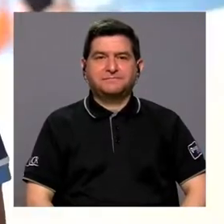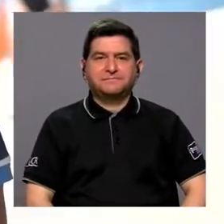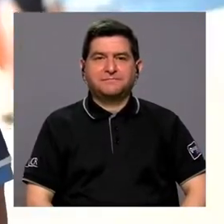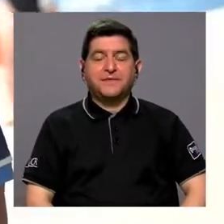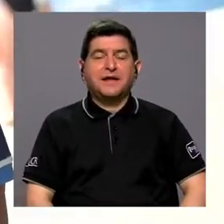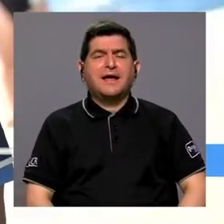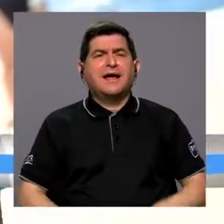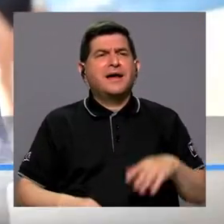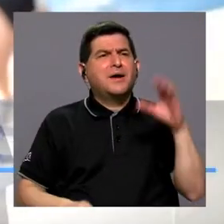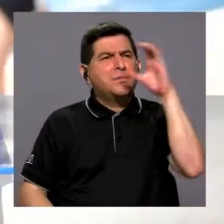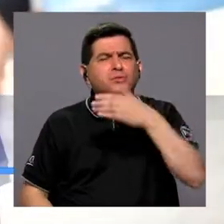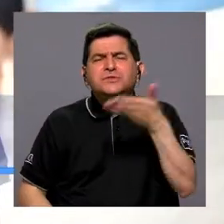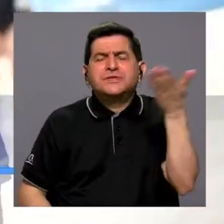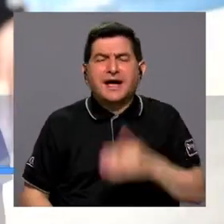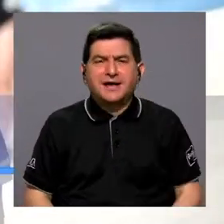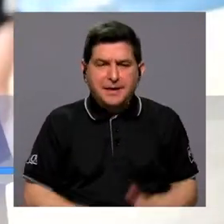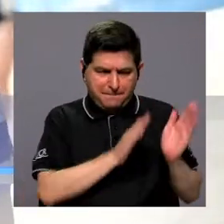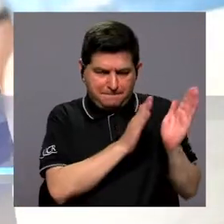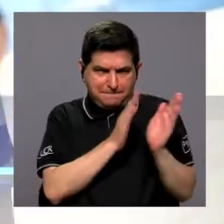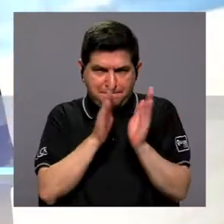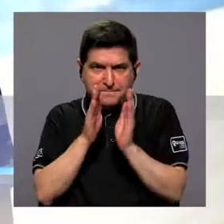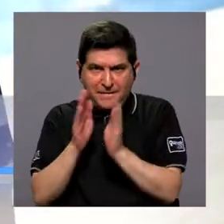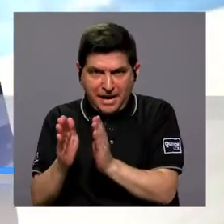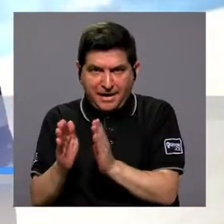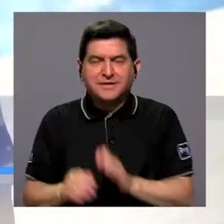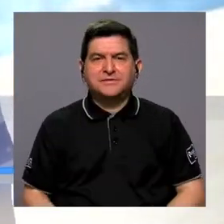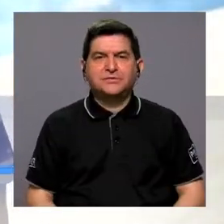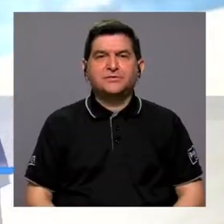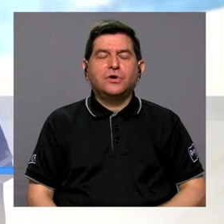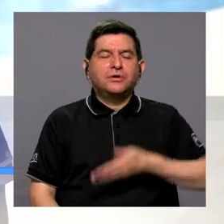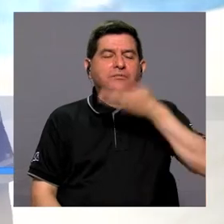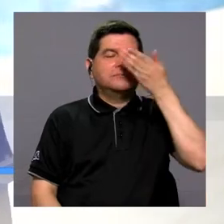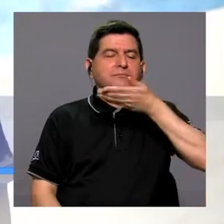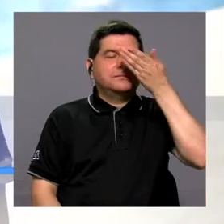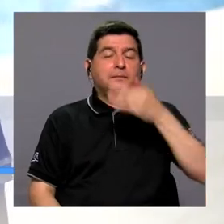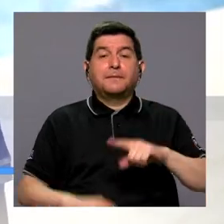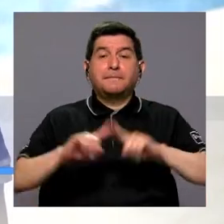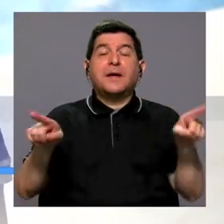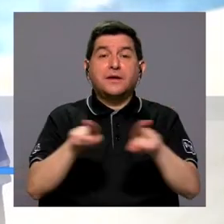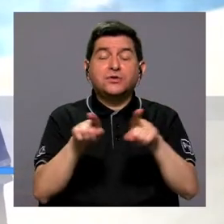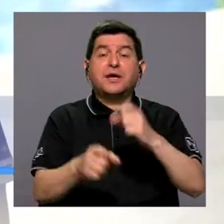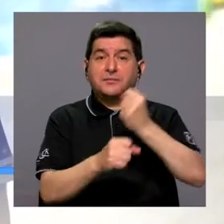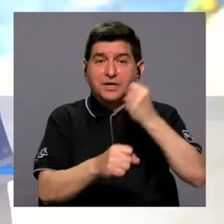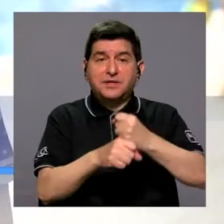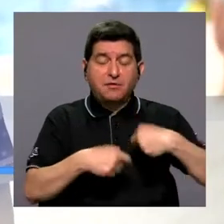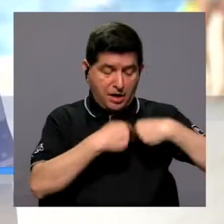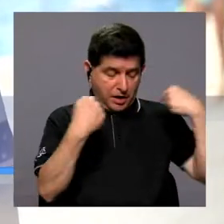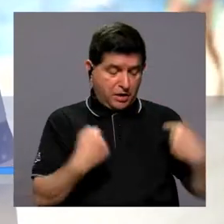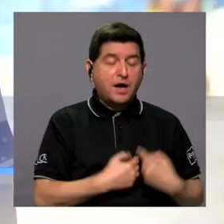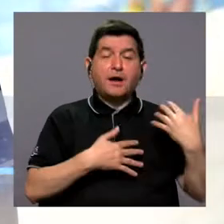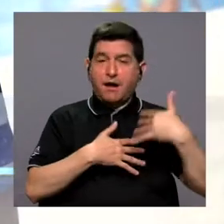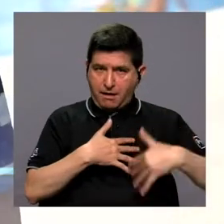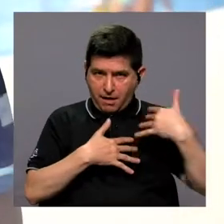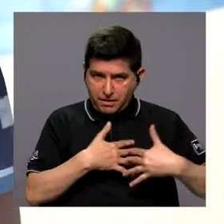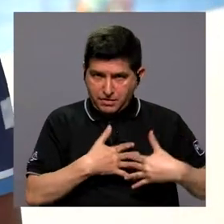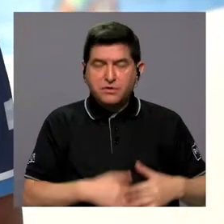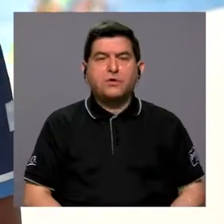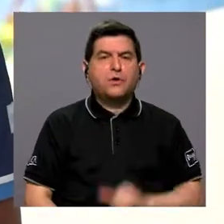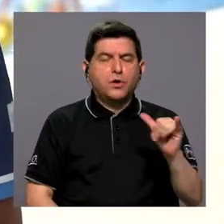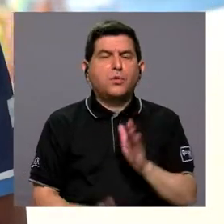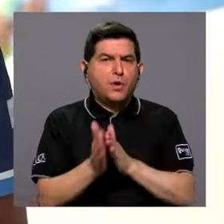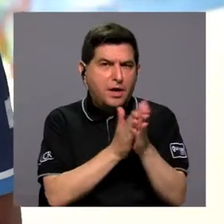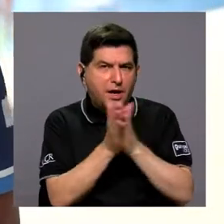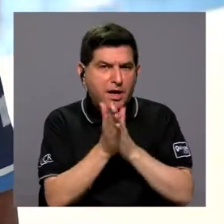Lo que buscamos más que todo es un acondicionamiento aeróbico, pero trabajamos mucho cardiovascular, digamos. La parte,